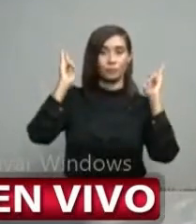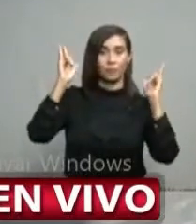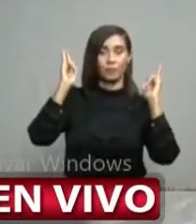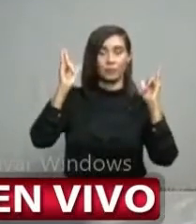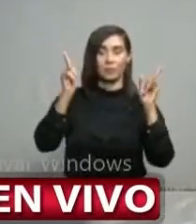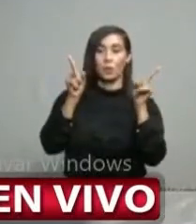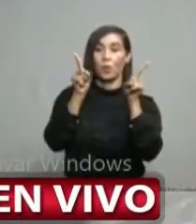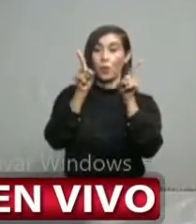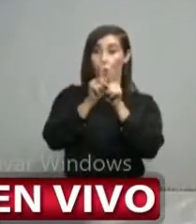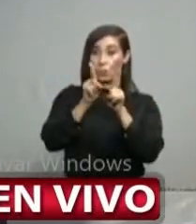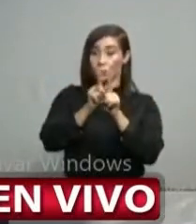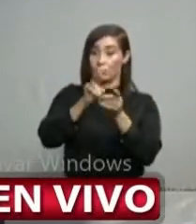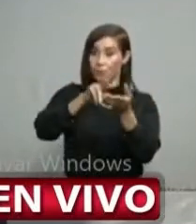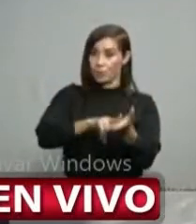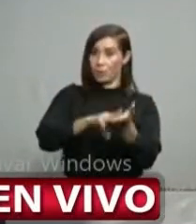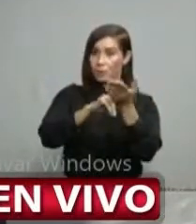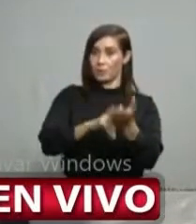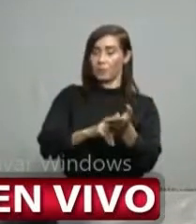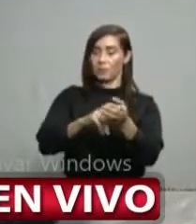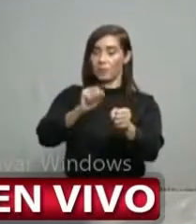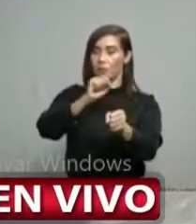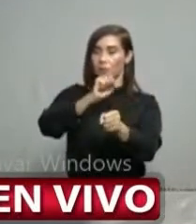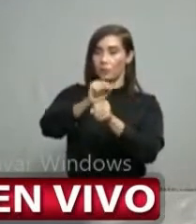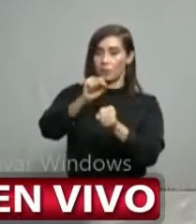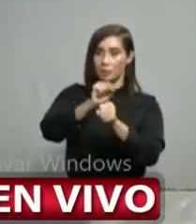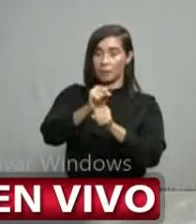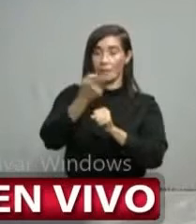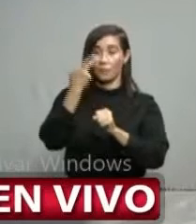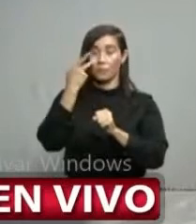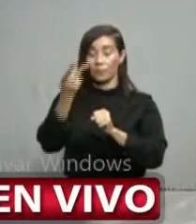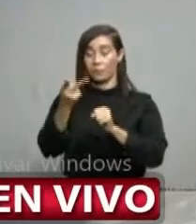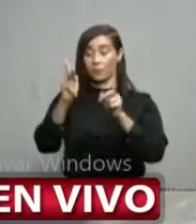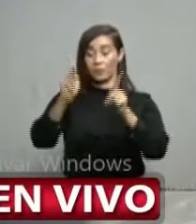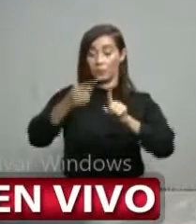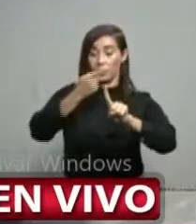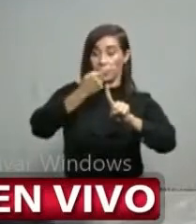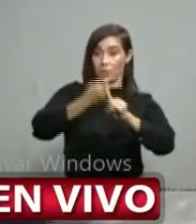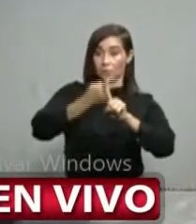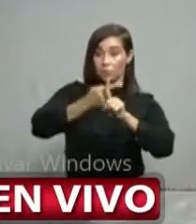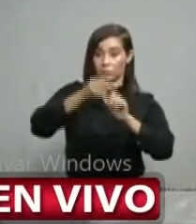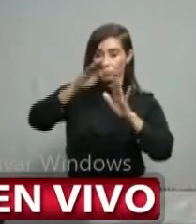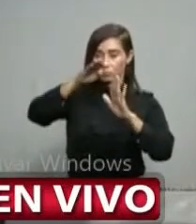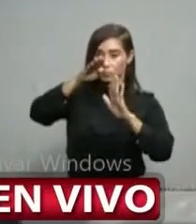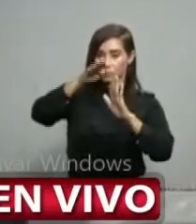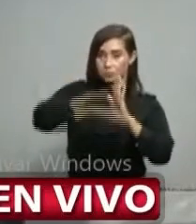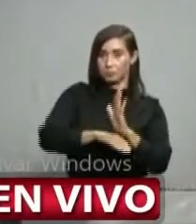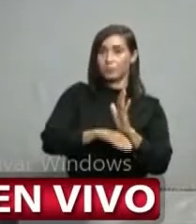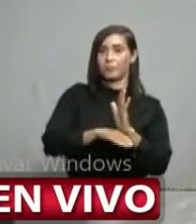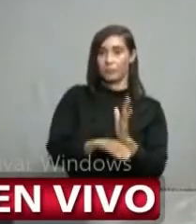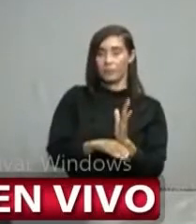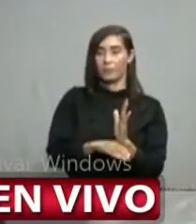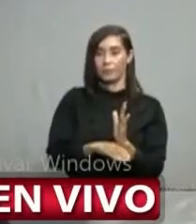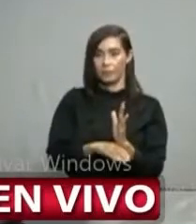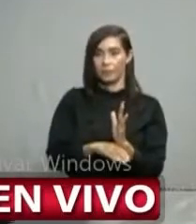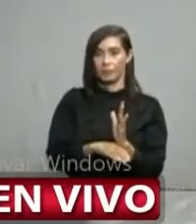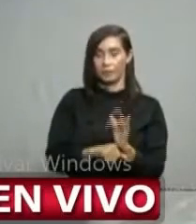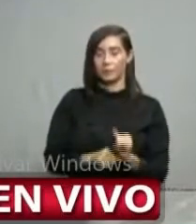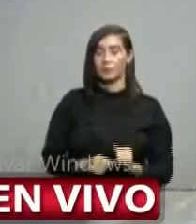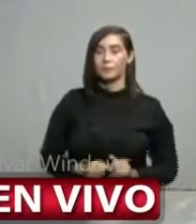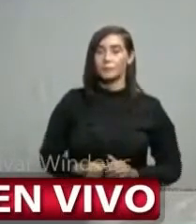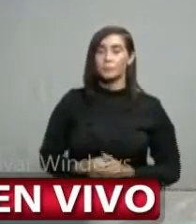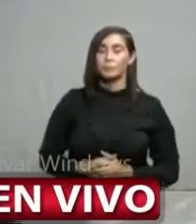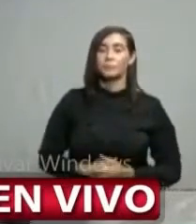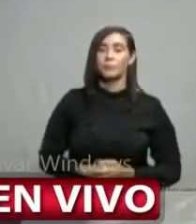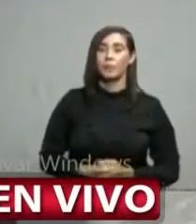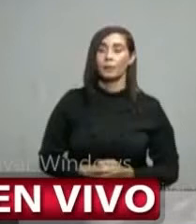también una caída del número de casos que se van reportando en el país y